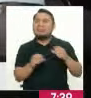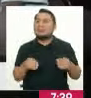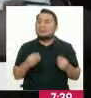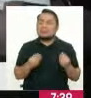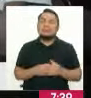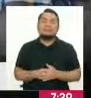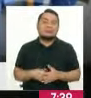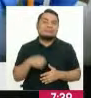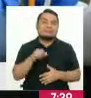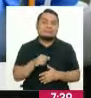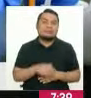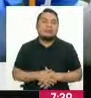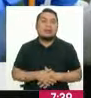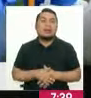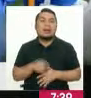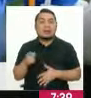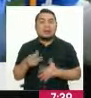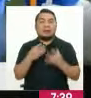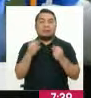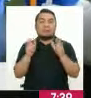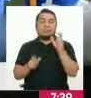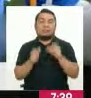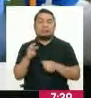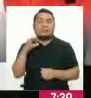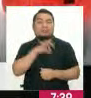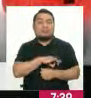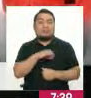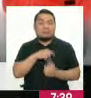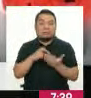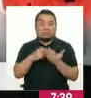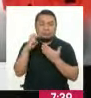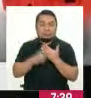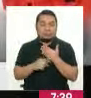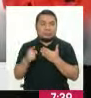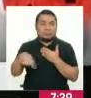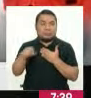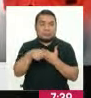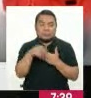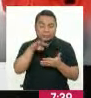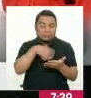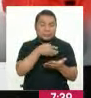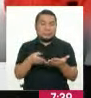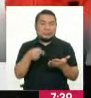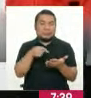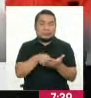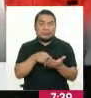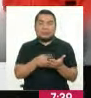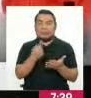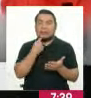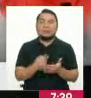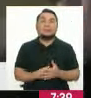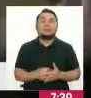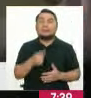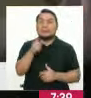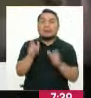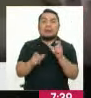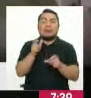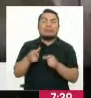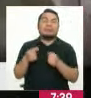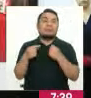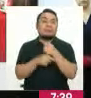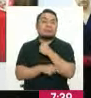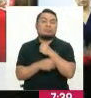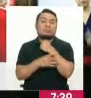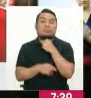cantidad de las personas beneficiarias del programa que tienes en tus manos indica que esas personas han